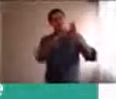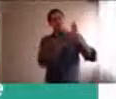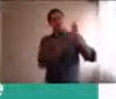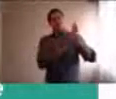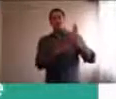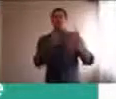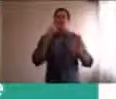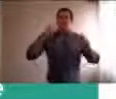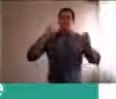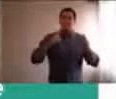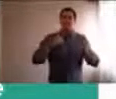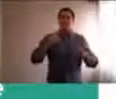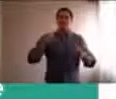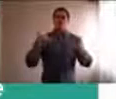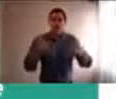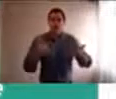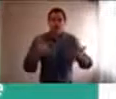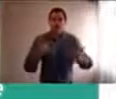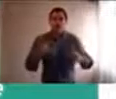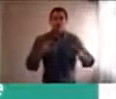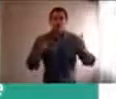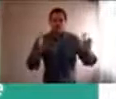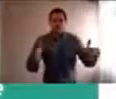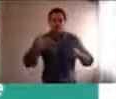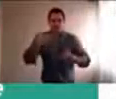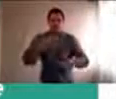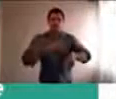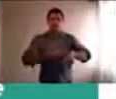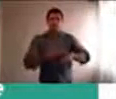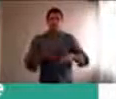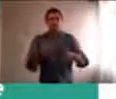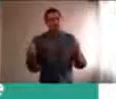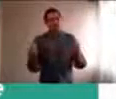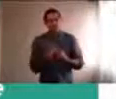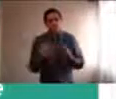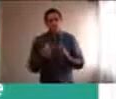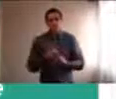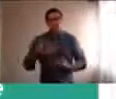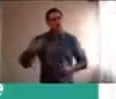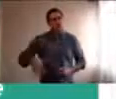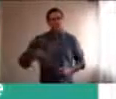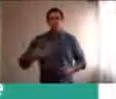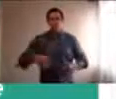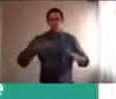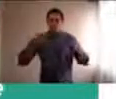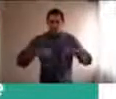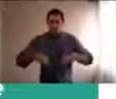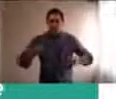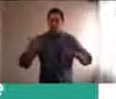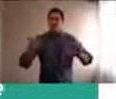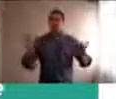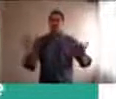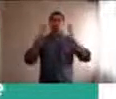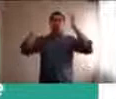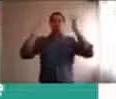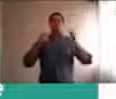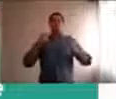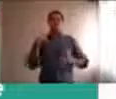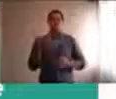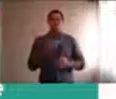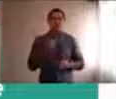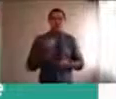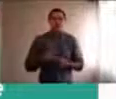cuarentena, nos parece que es, una oportunidad maravillosa, y que tenemos que aprovecharla, porque aprendemos mucho,